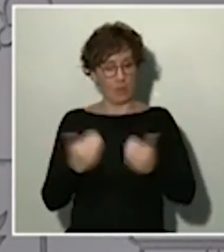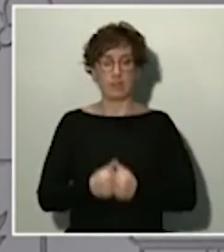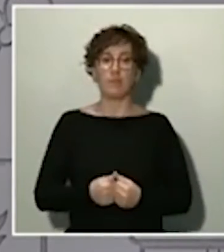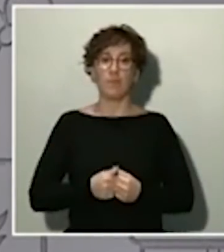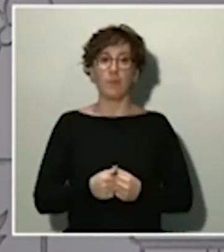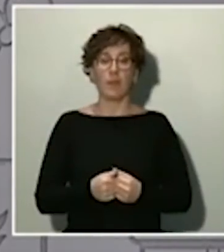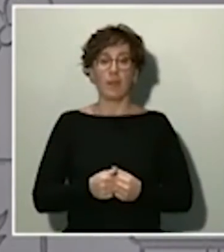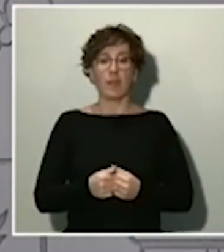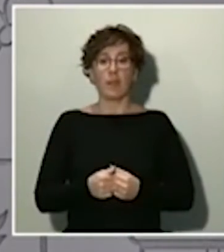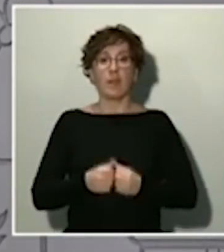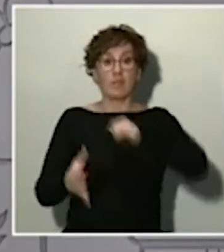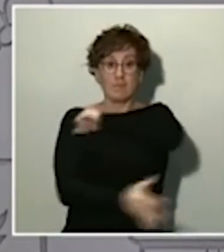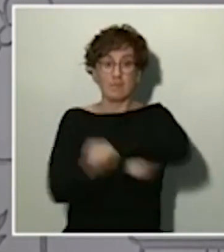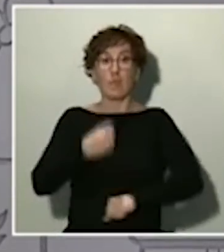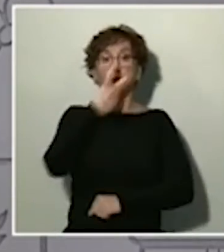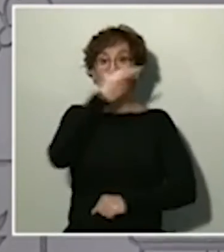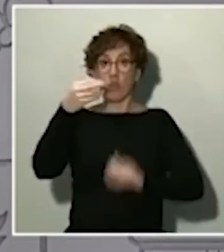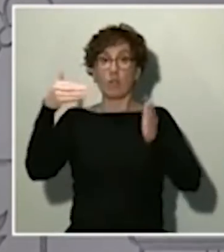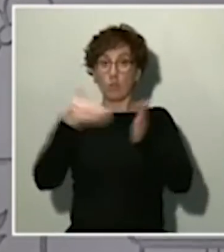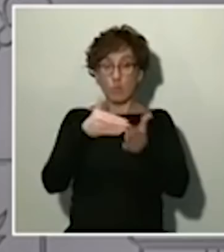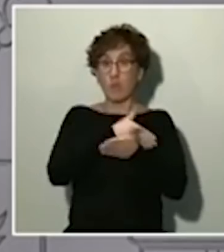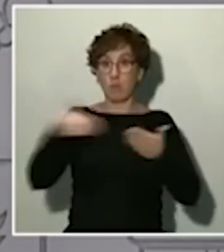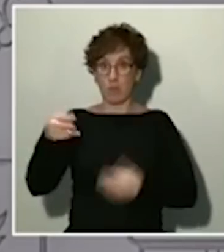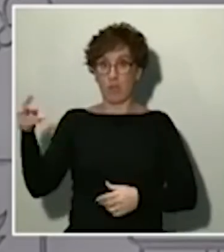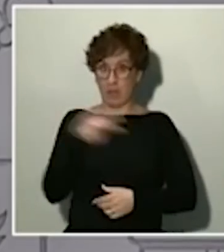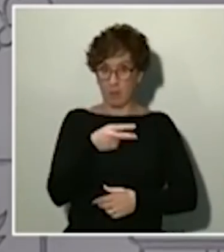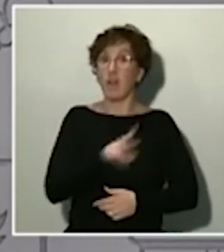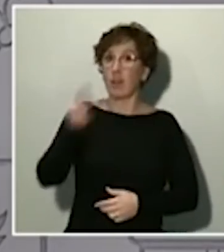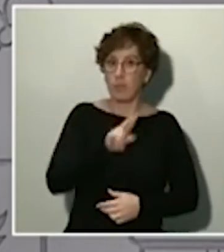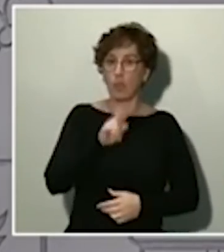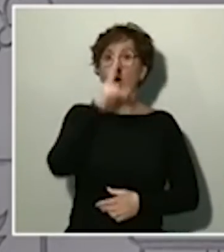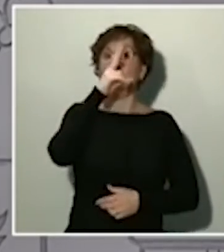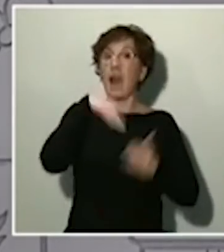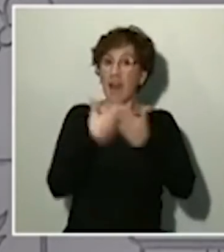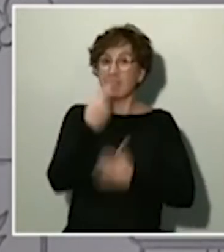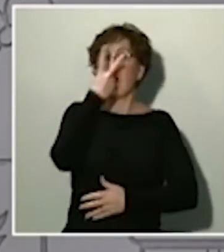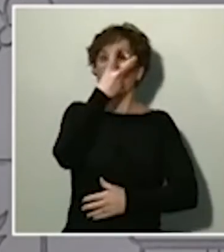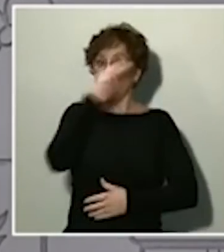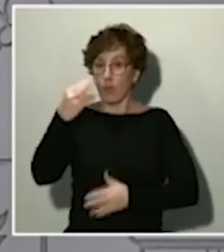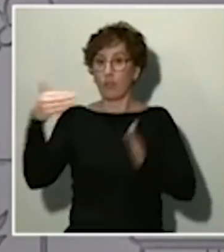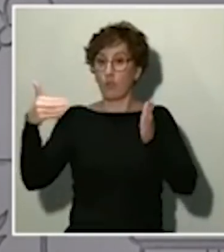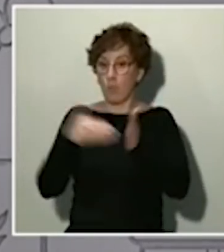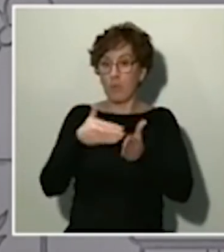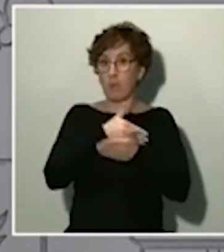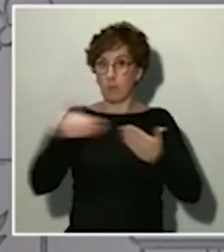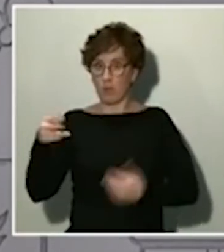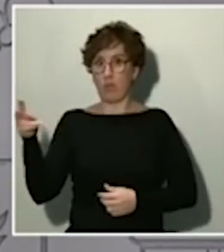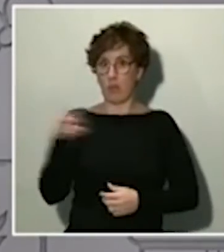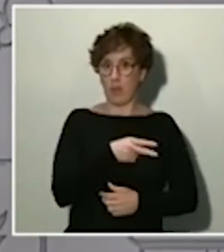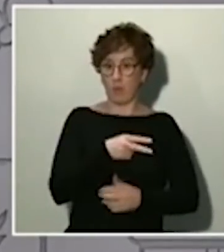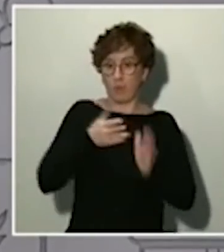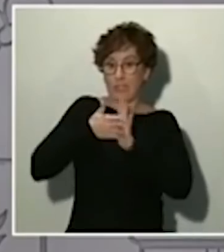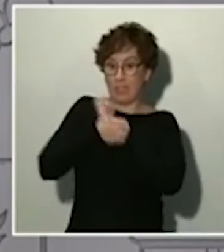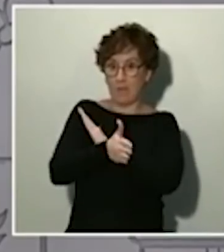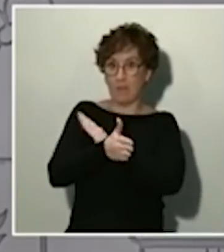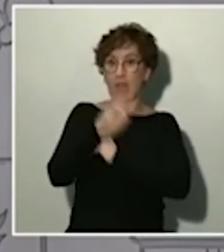200.000 millones de euros. Repito la cifra, 200.000 millones de euros, cerca de un 20% de nuestra capacidad